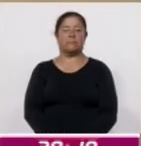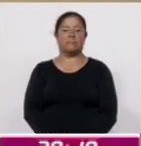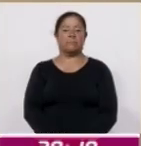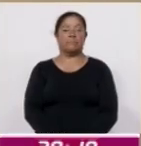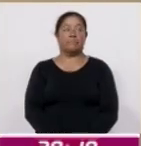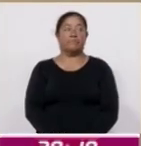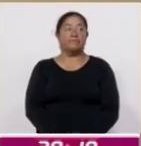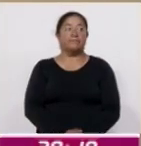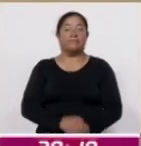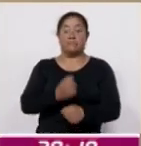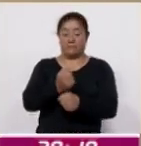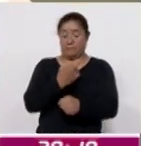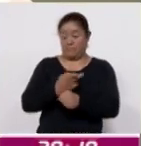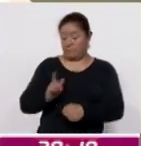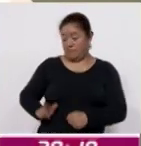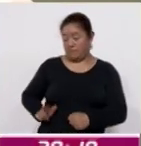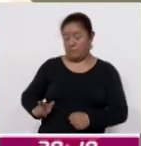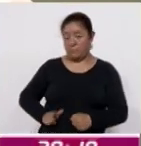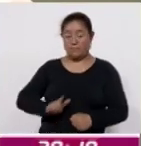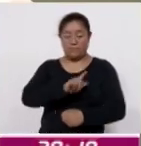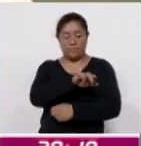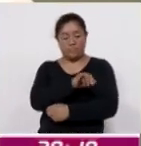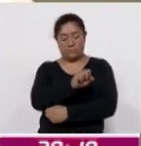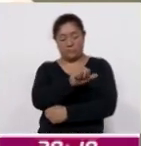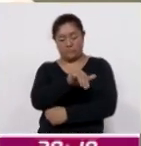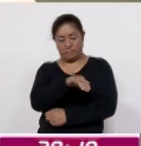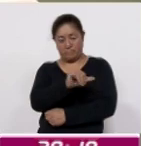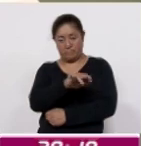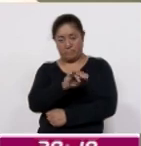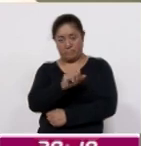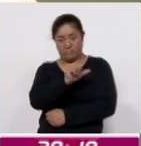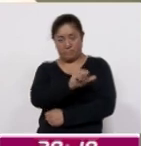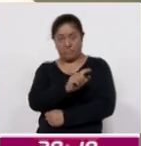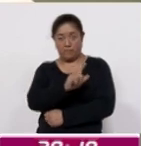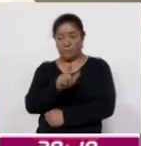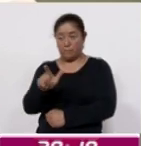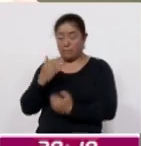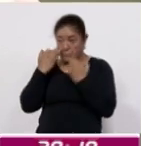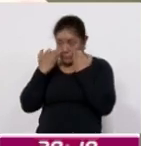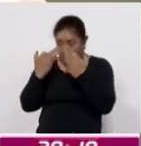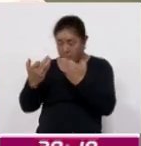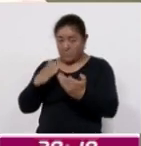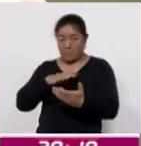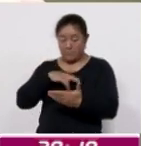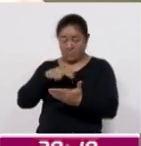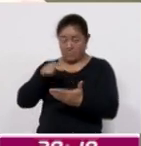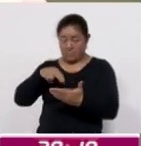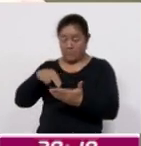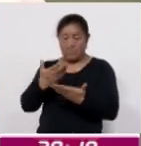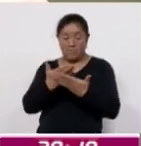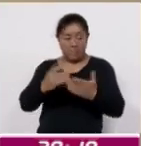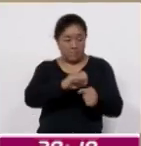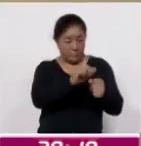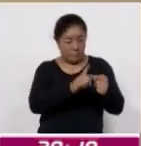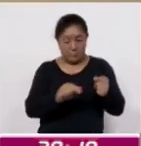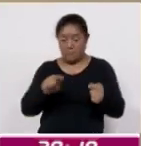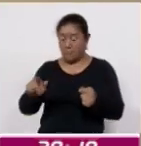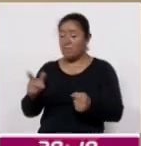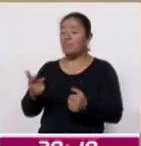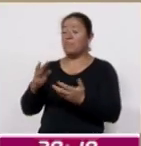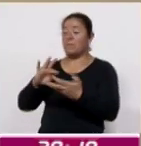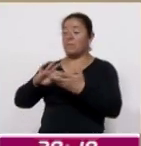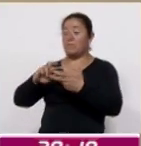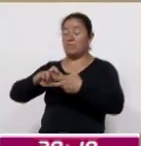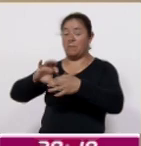La Secretaría de Gobernación, Luisa María Alcalde, Luján, atestigó la firma de convenio entre la Hora Nacional y la Red de Radiodifusoras y